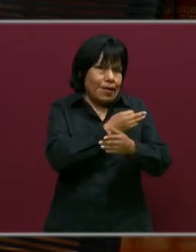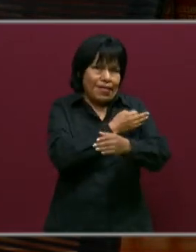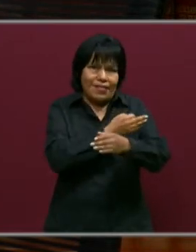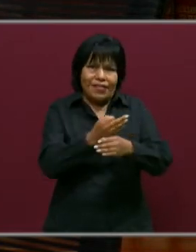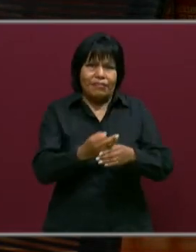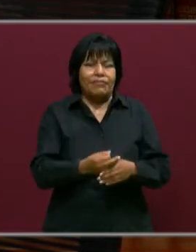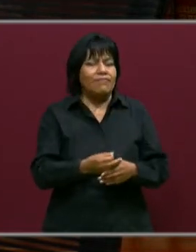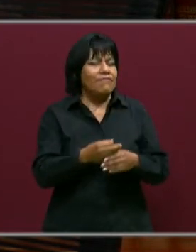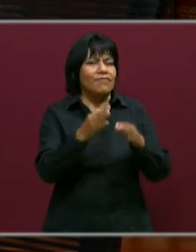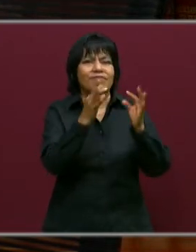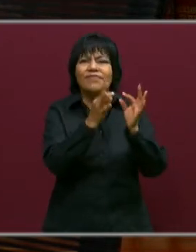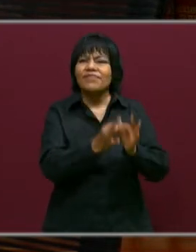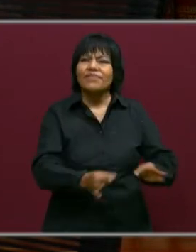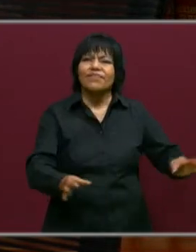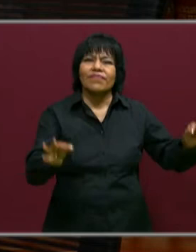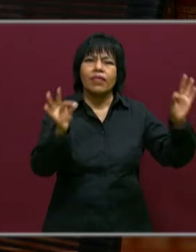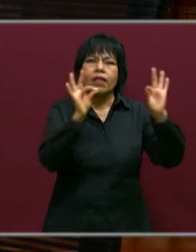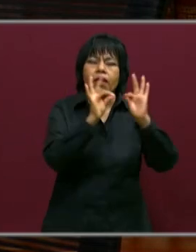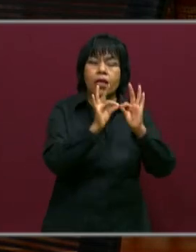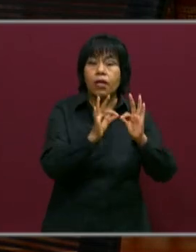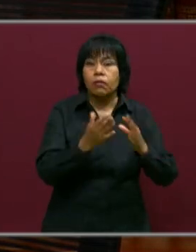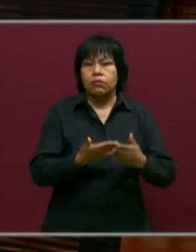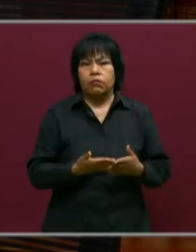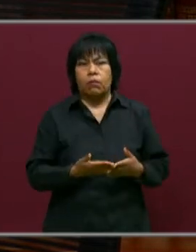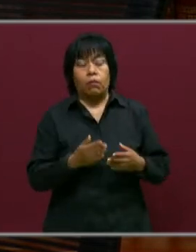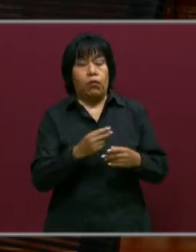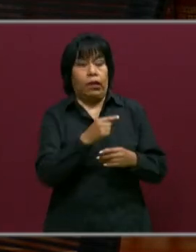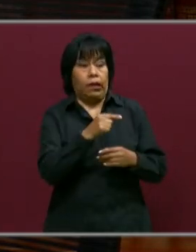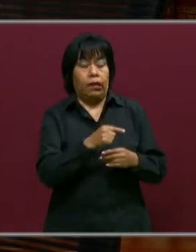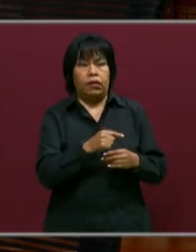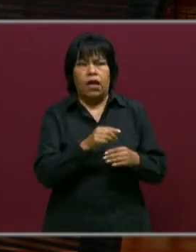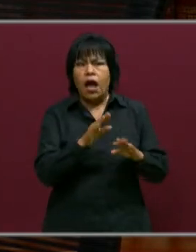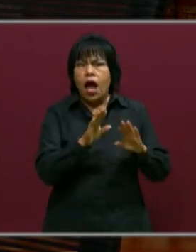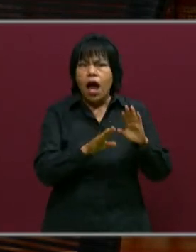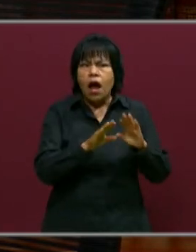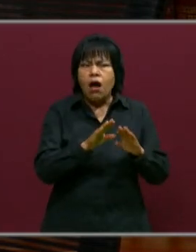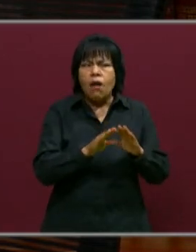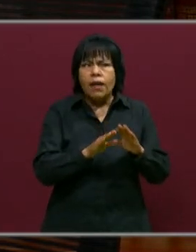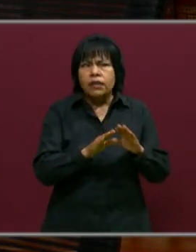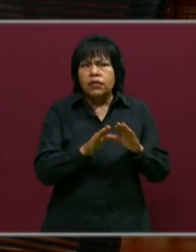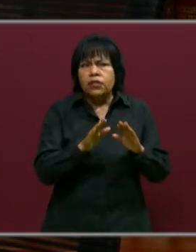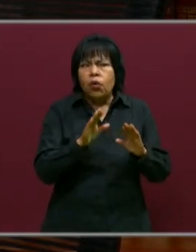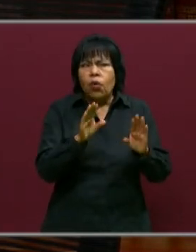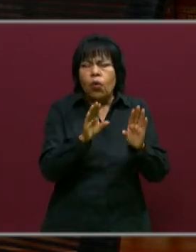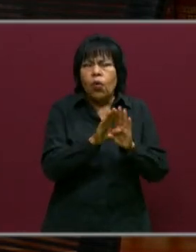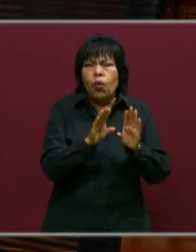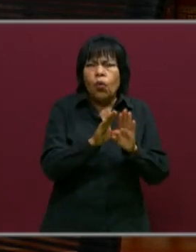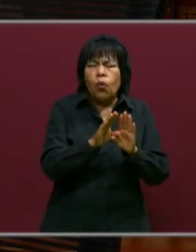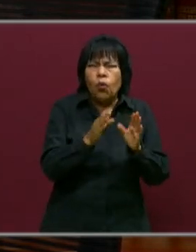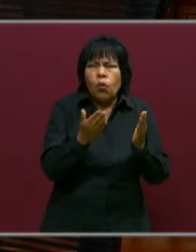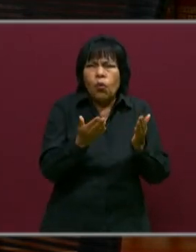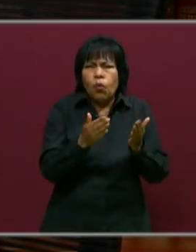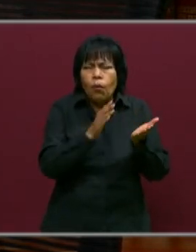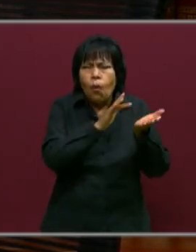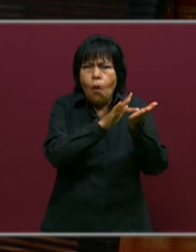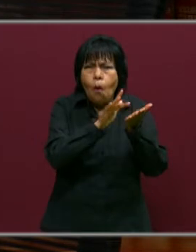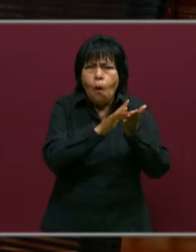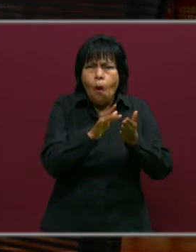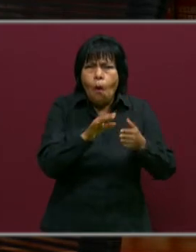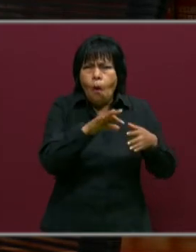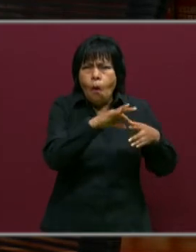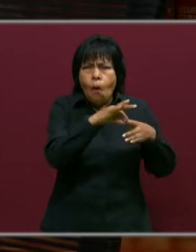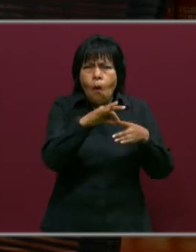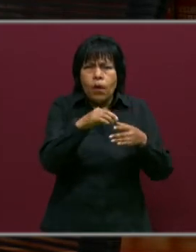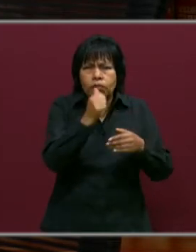juega un rol muy importante aquí. Él nos sirve de mediador, nos sirve de guía